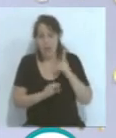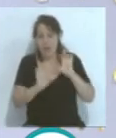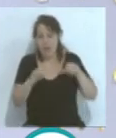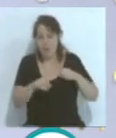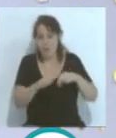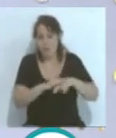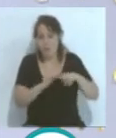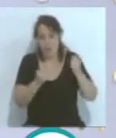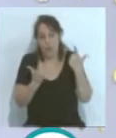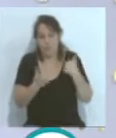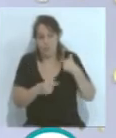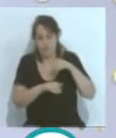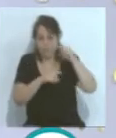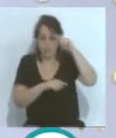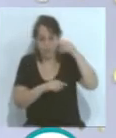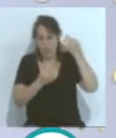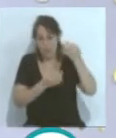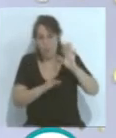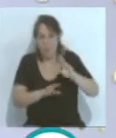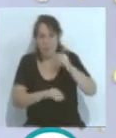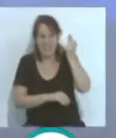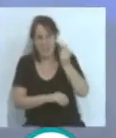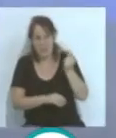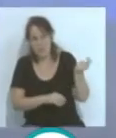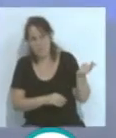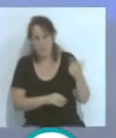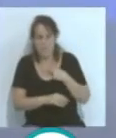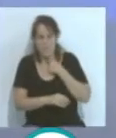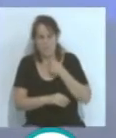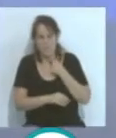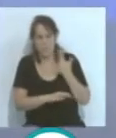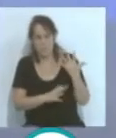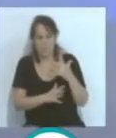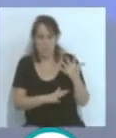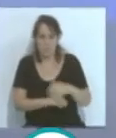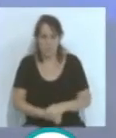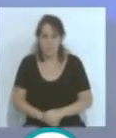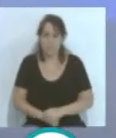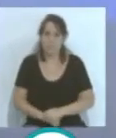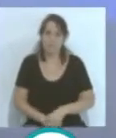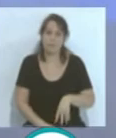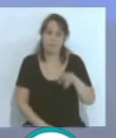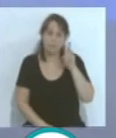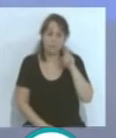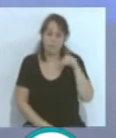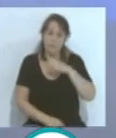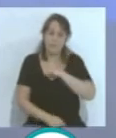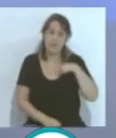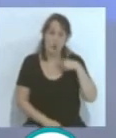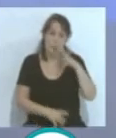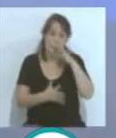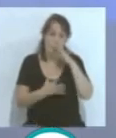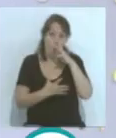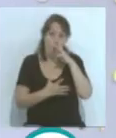pero no me llega a convencer el diseño. Vamos a ver unas camisetas de hace 40 años.